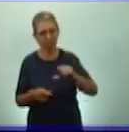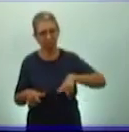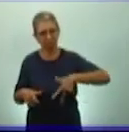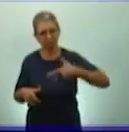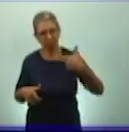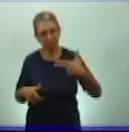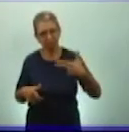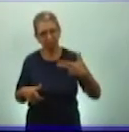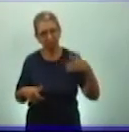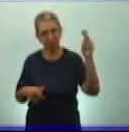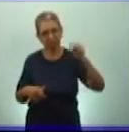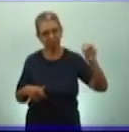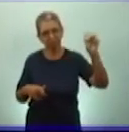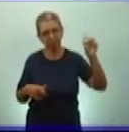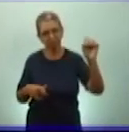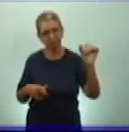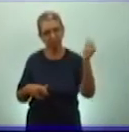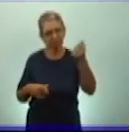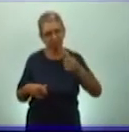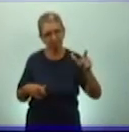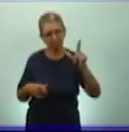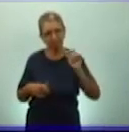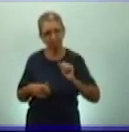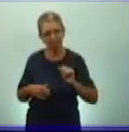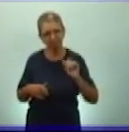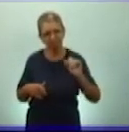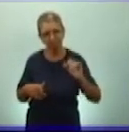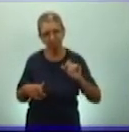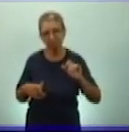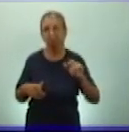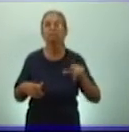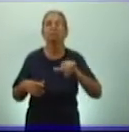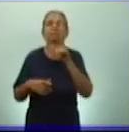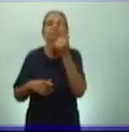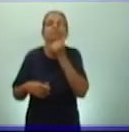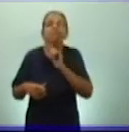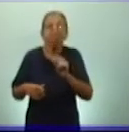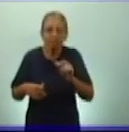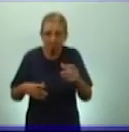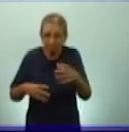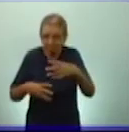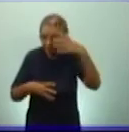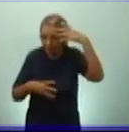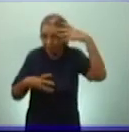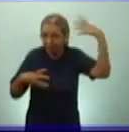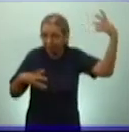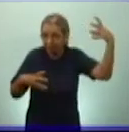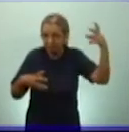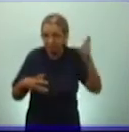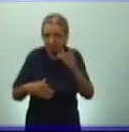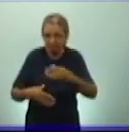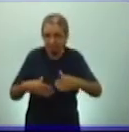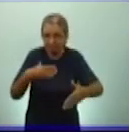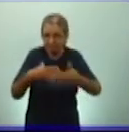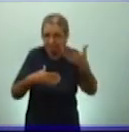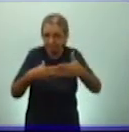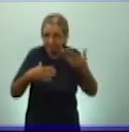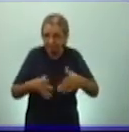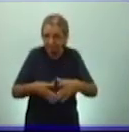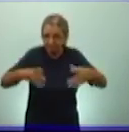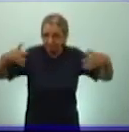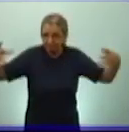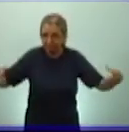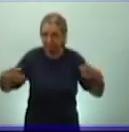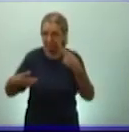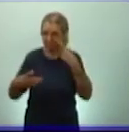los mayas y los aztecas, también desarrollaron la arquitectura y la ciencia. Les propongo para ello que veamos entonces rapidito el